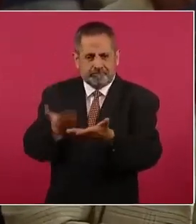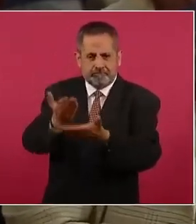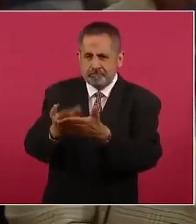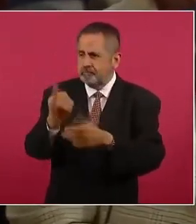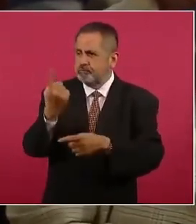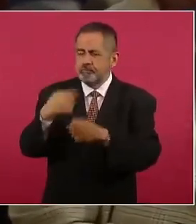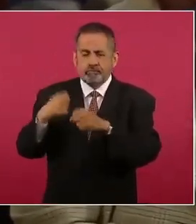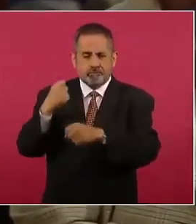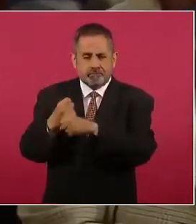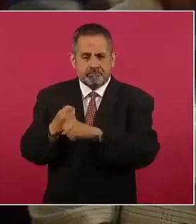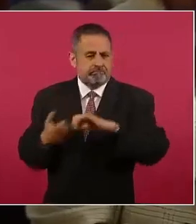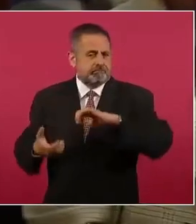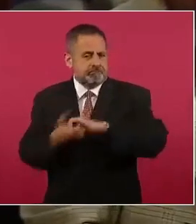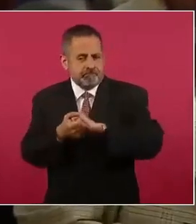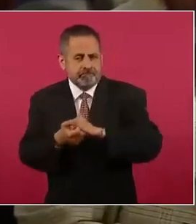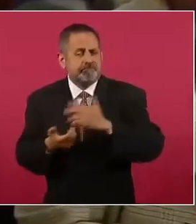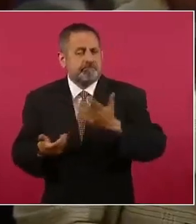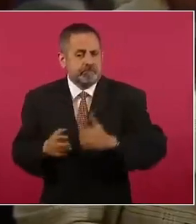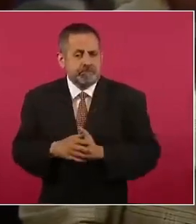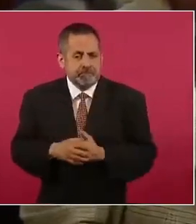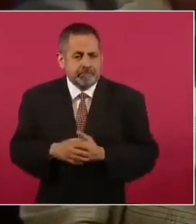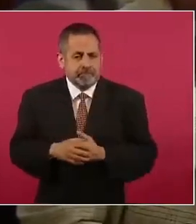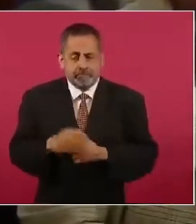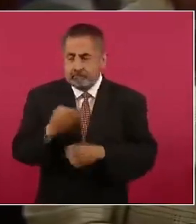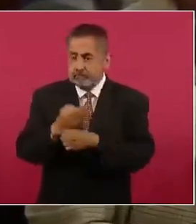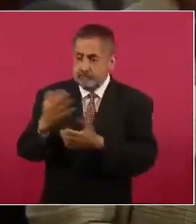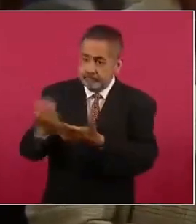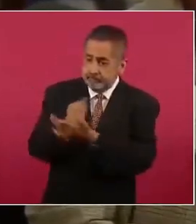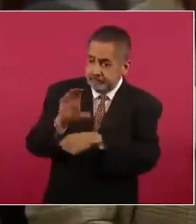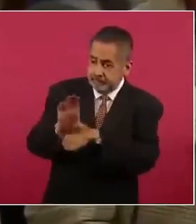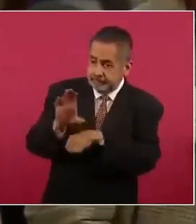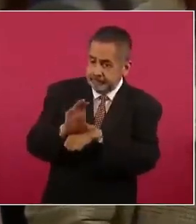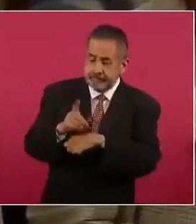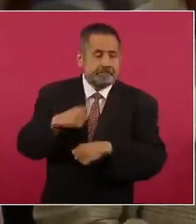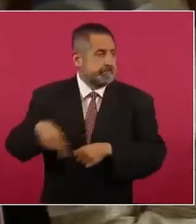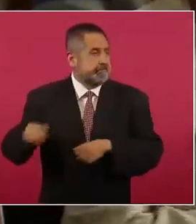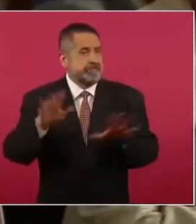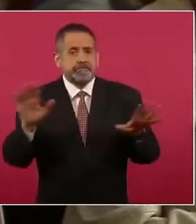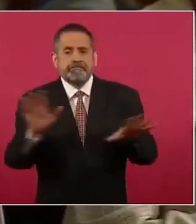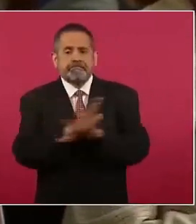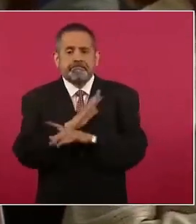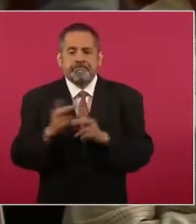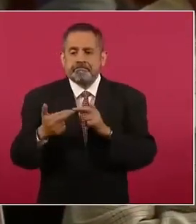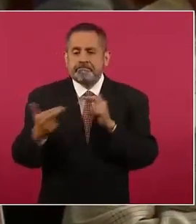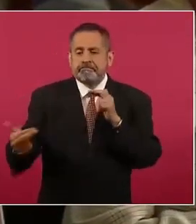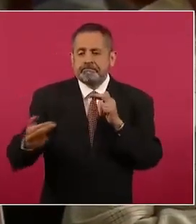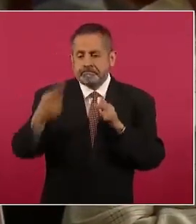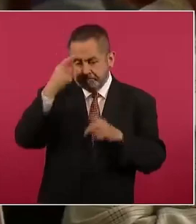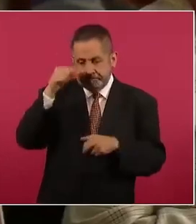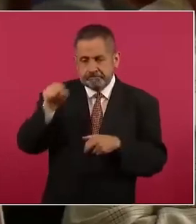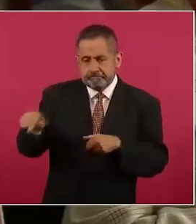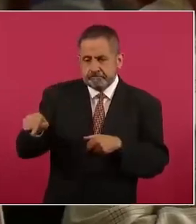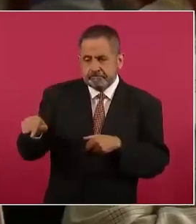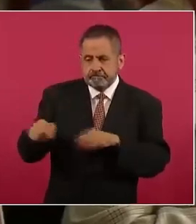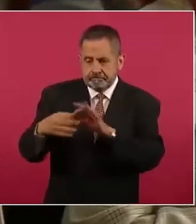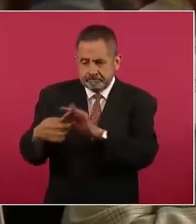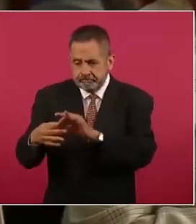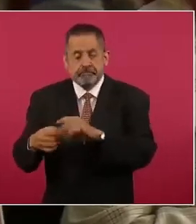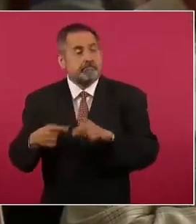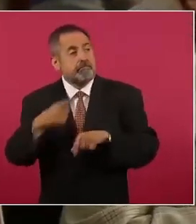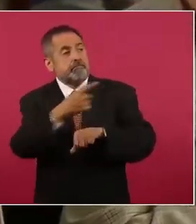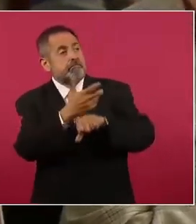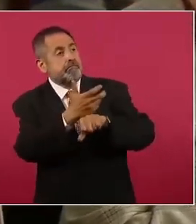pasado? También preguntarle cómo cambia esta situación o este escenario, la relación de México con Estados Unidos,